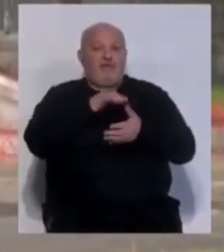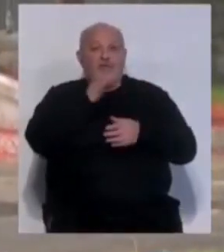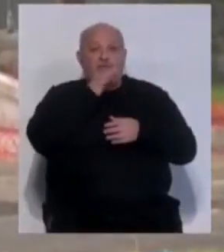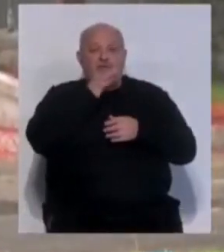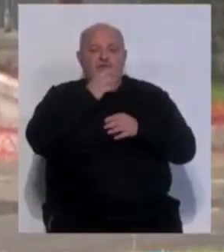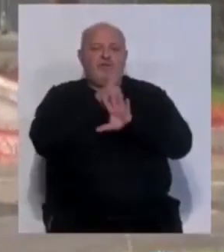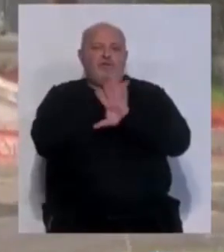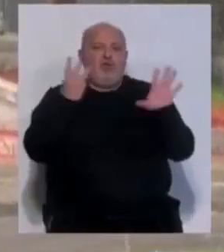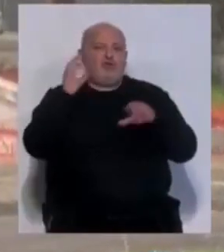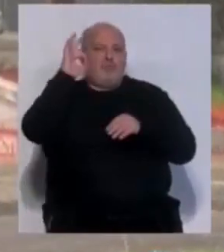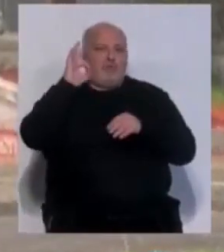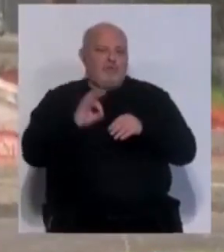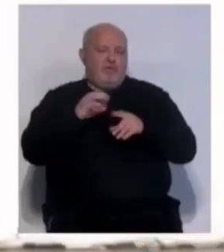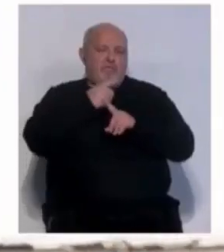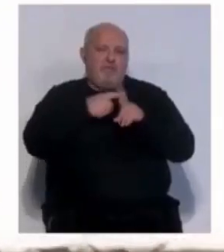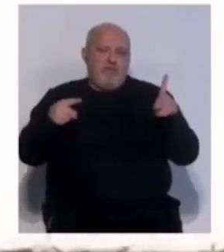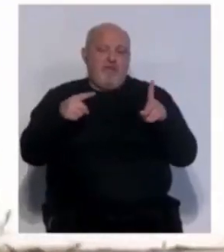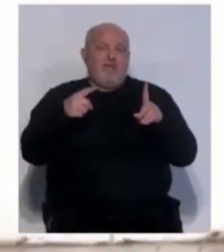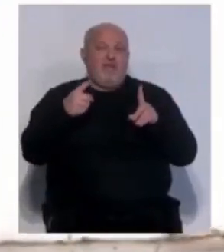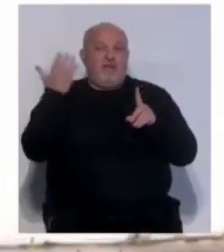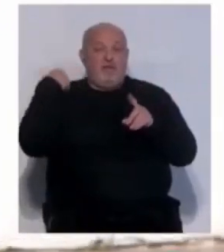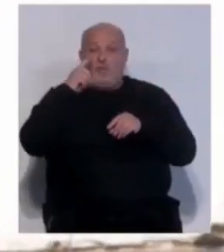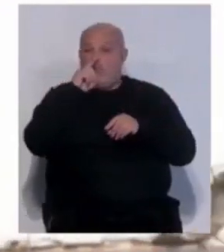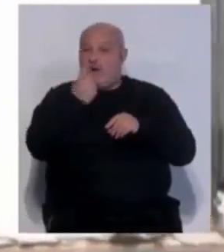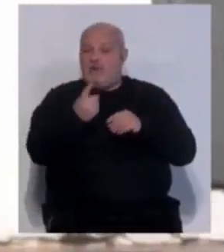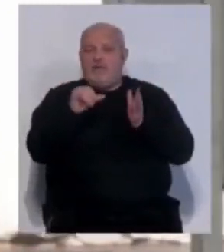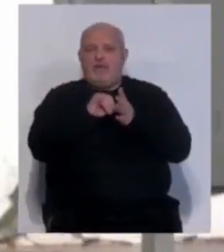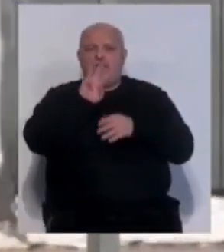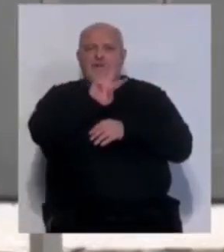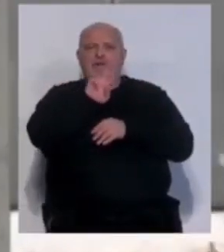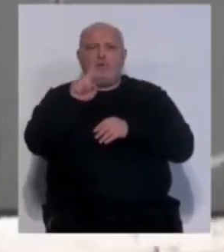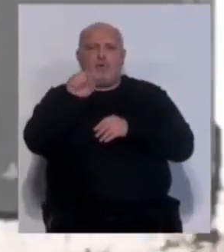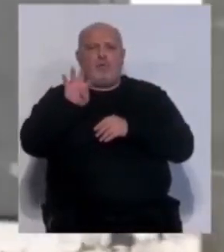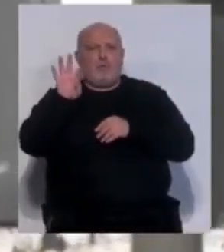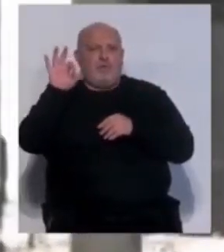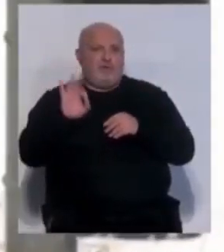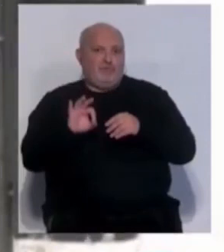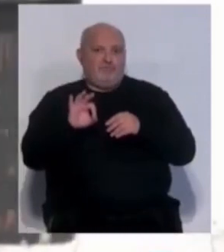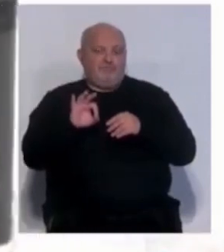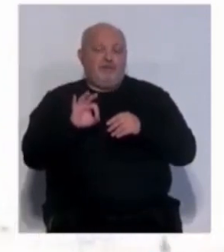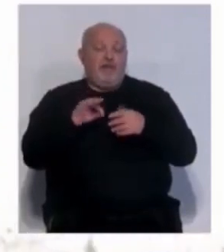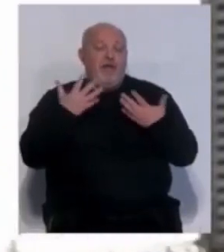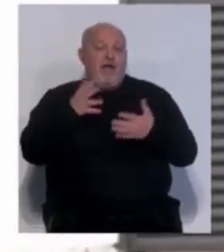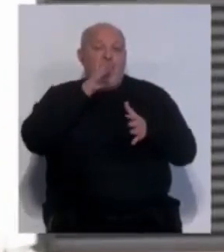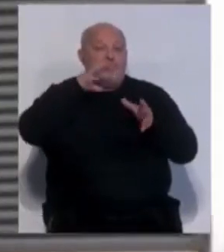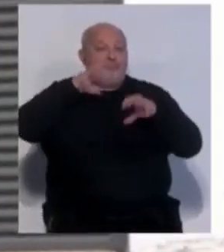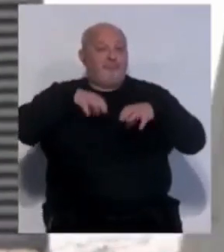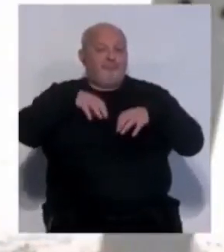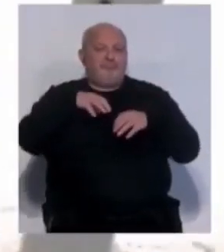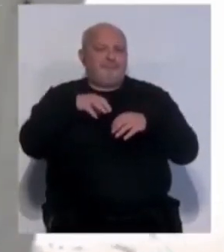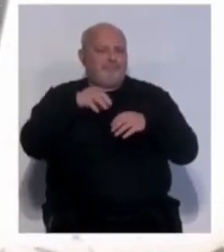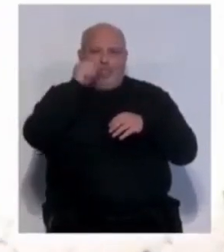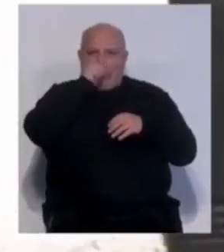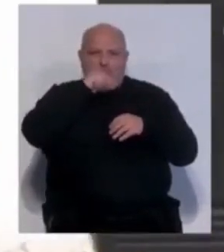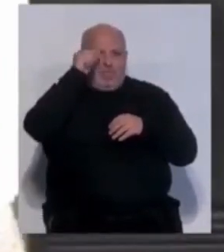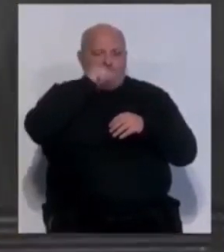se encuentran al 18% de media. Hace exactamente un año estaban al 31,4%. De hecho, el agua caída ha sido tan